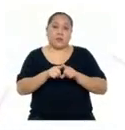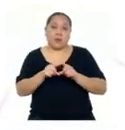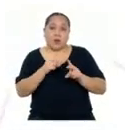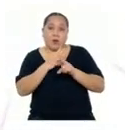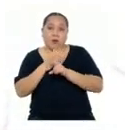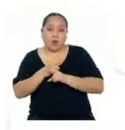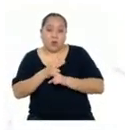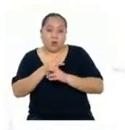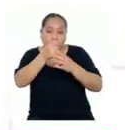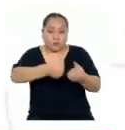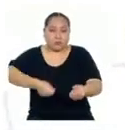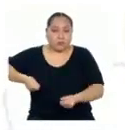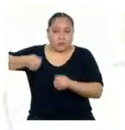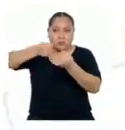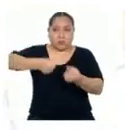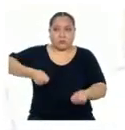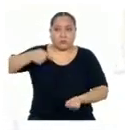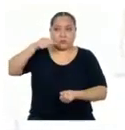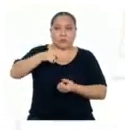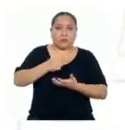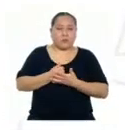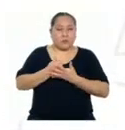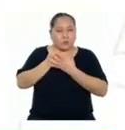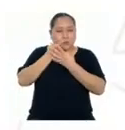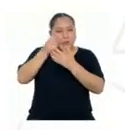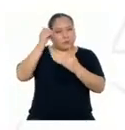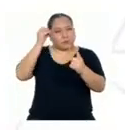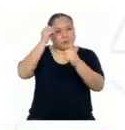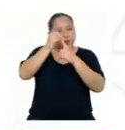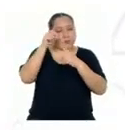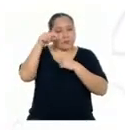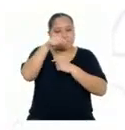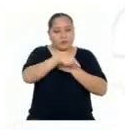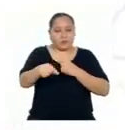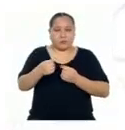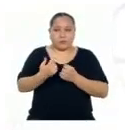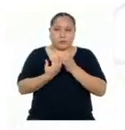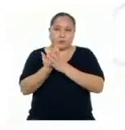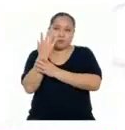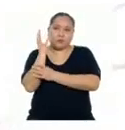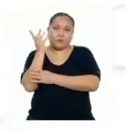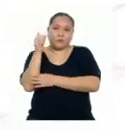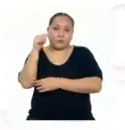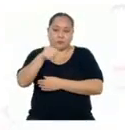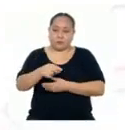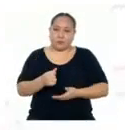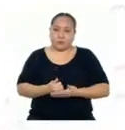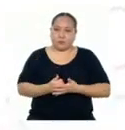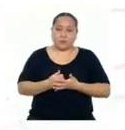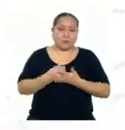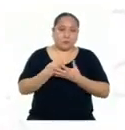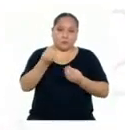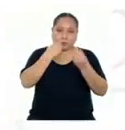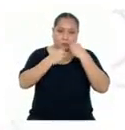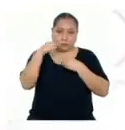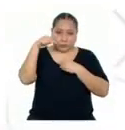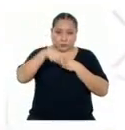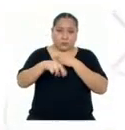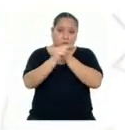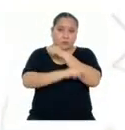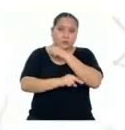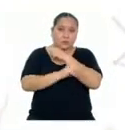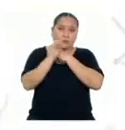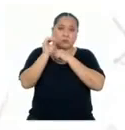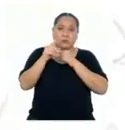De productos Agrícolas Esto con la finalidad De garantizar Que productos Agrícolas De consumo Nacional O de exportación No